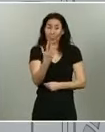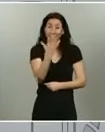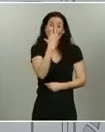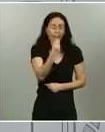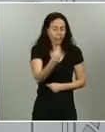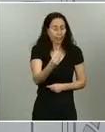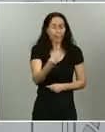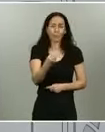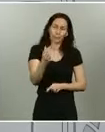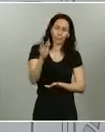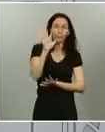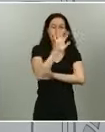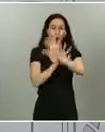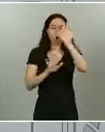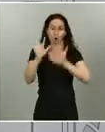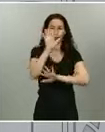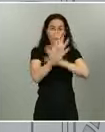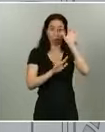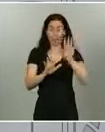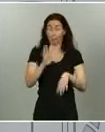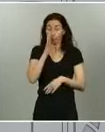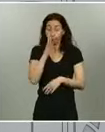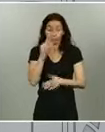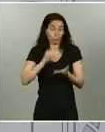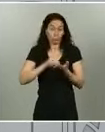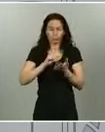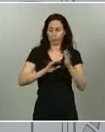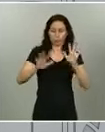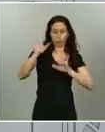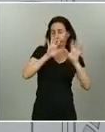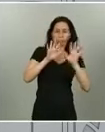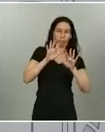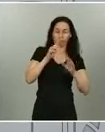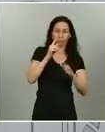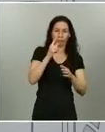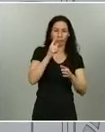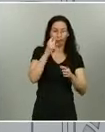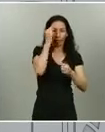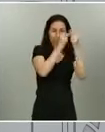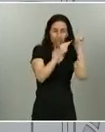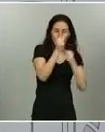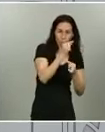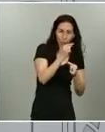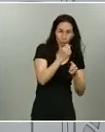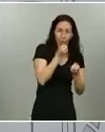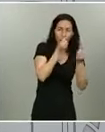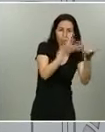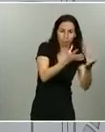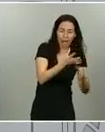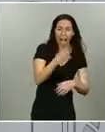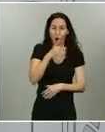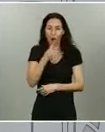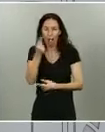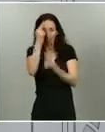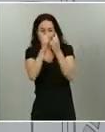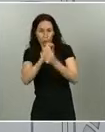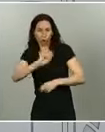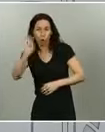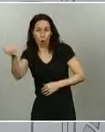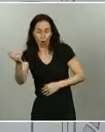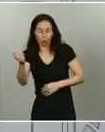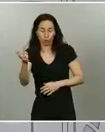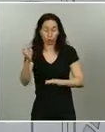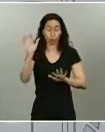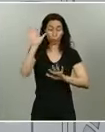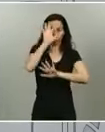datos bailen de esta manera. Tenemos que jugar a dos bazas y a veces no es fácil juntarlas.